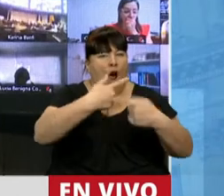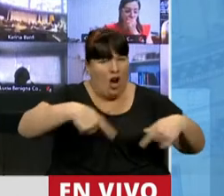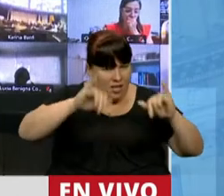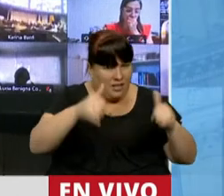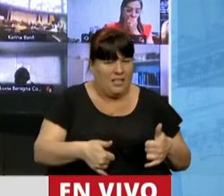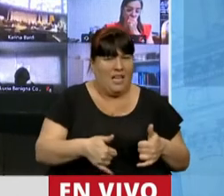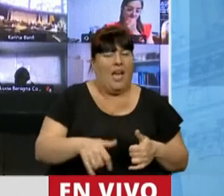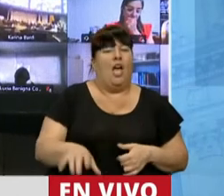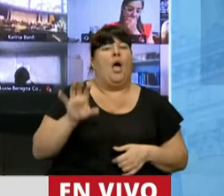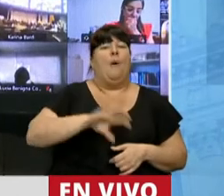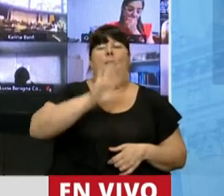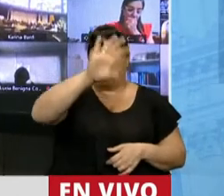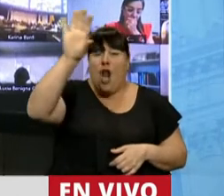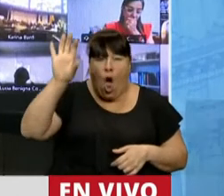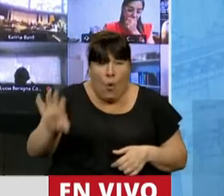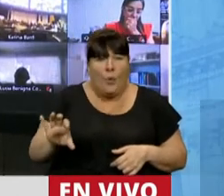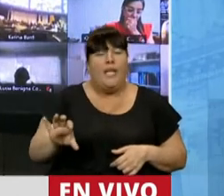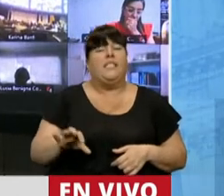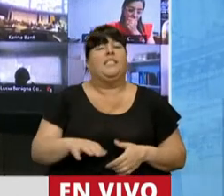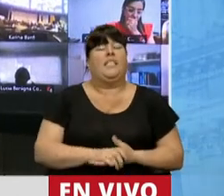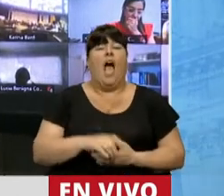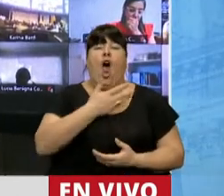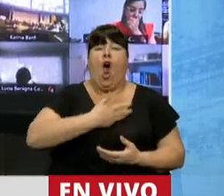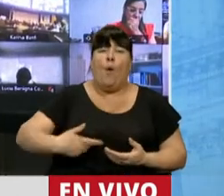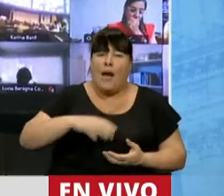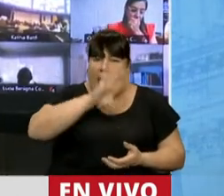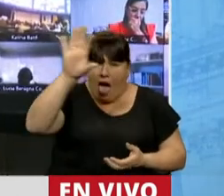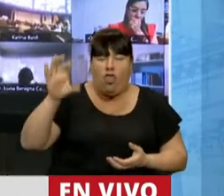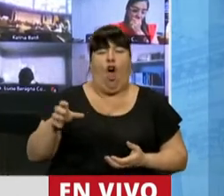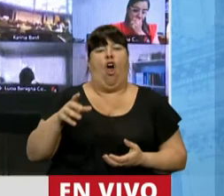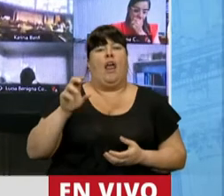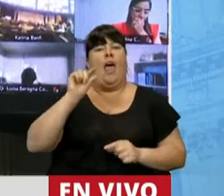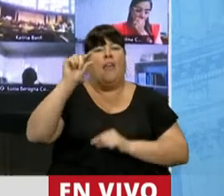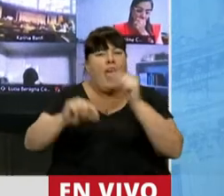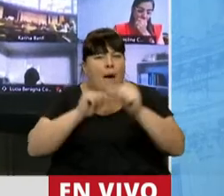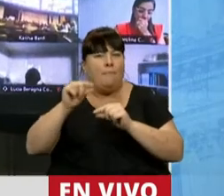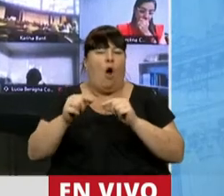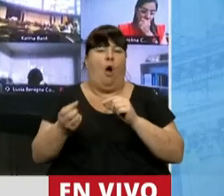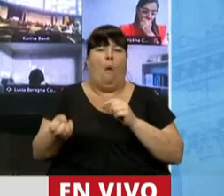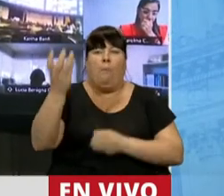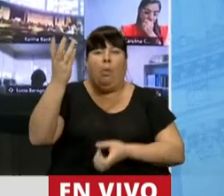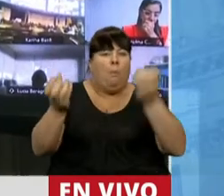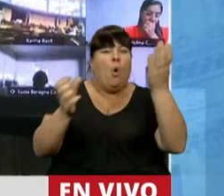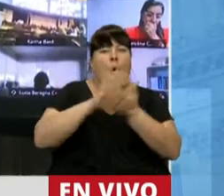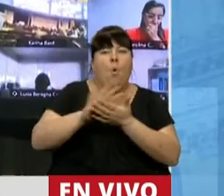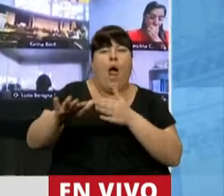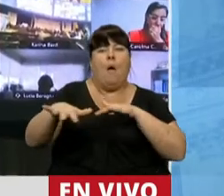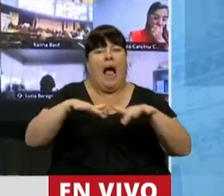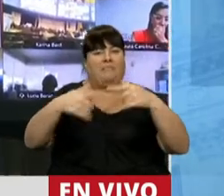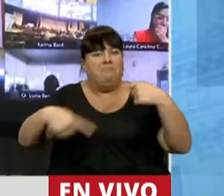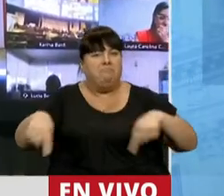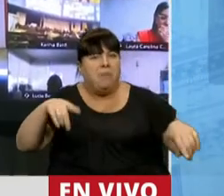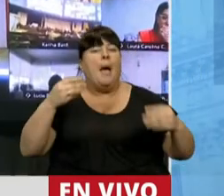las provincias, con buen tino, los gobernadores, han ido habilitando una serie innumerable de actividades